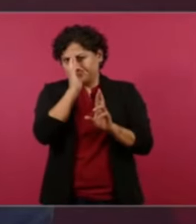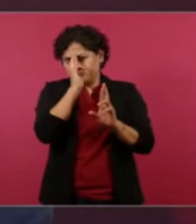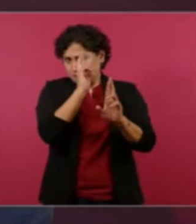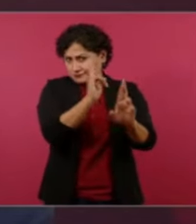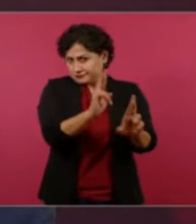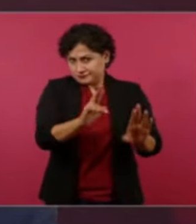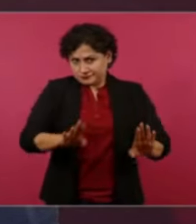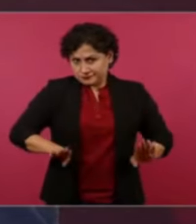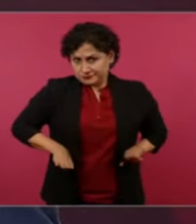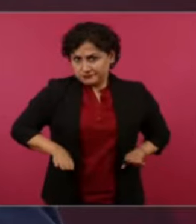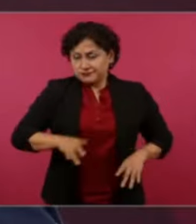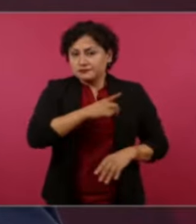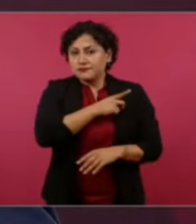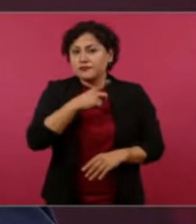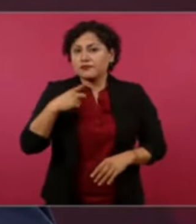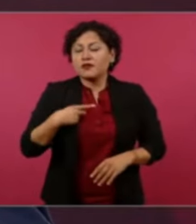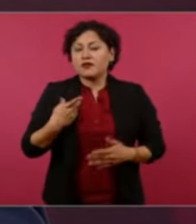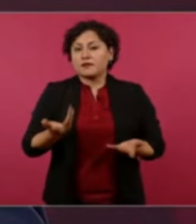nadie